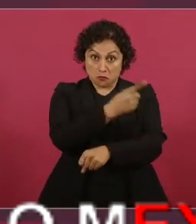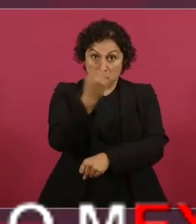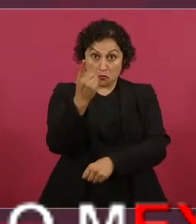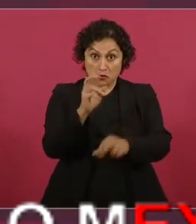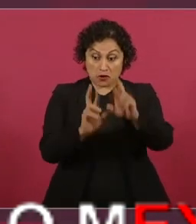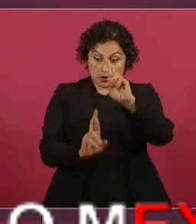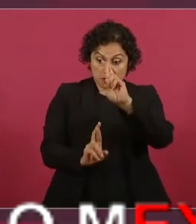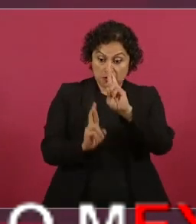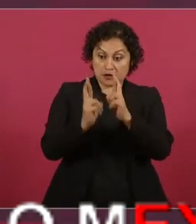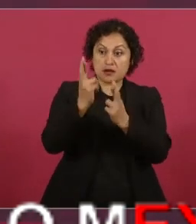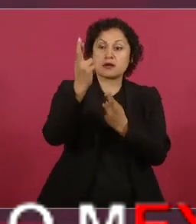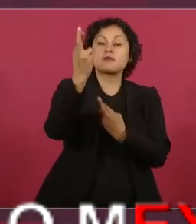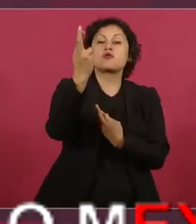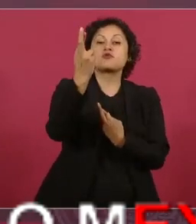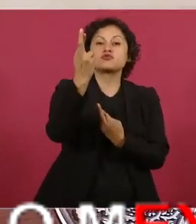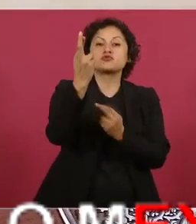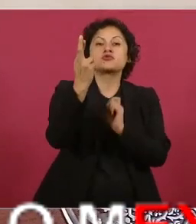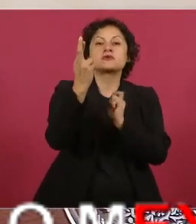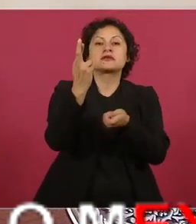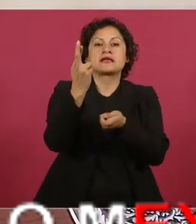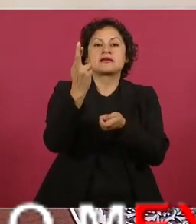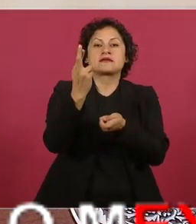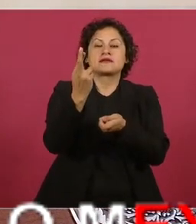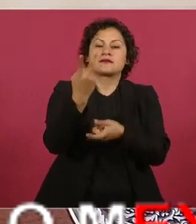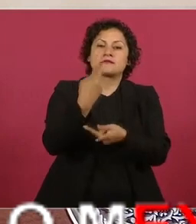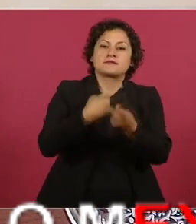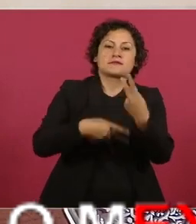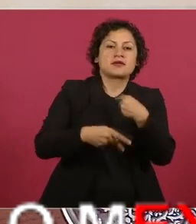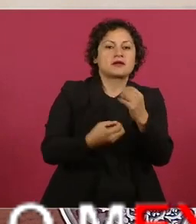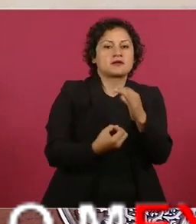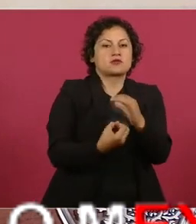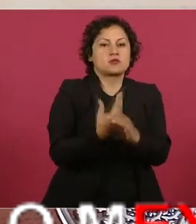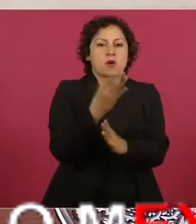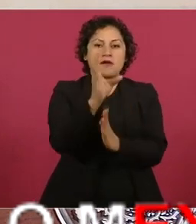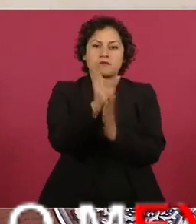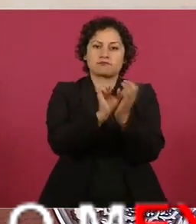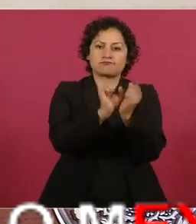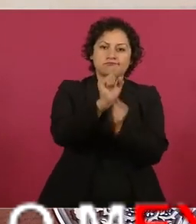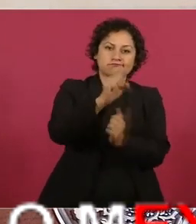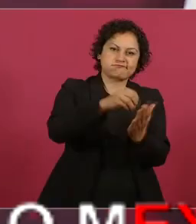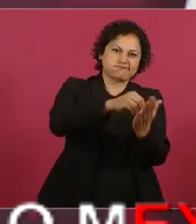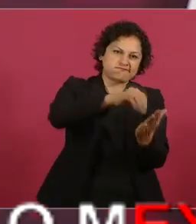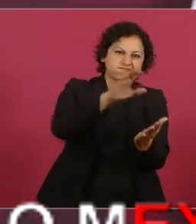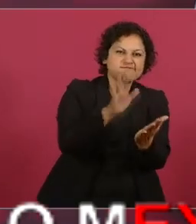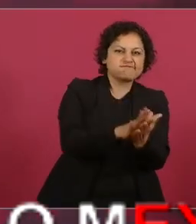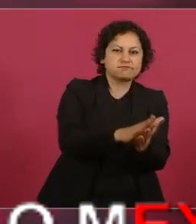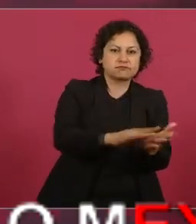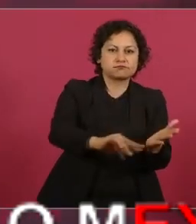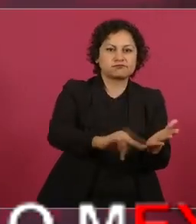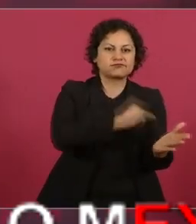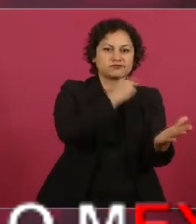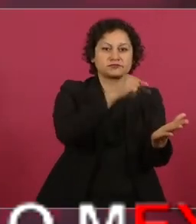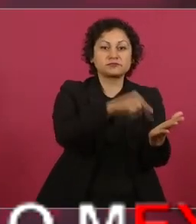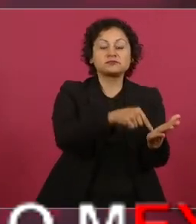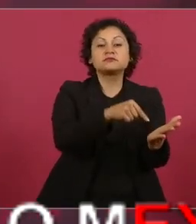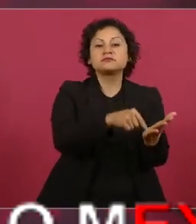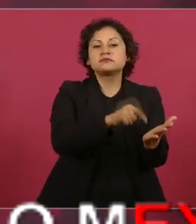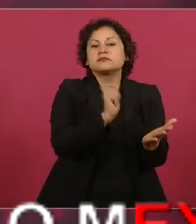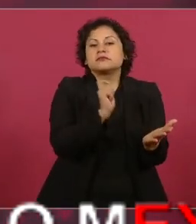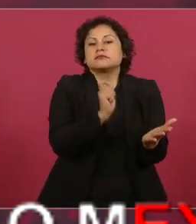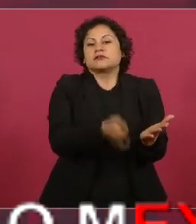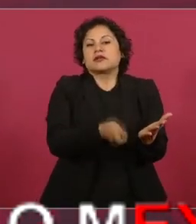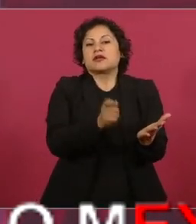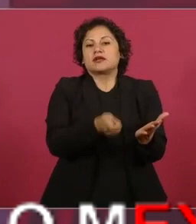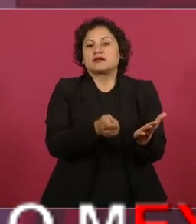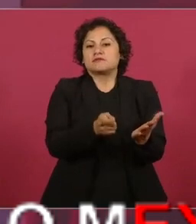a la creación de una constitución que protege antes que ninguna otra parte del